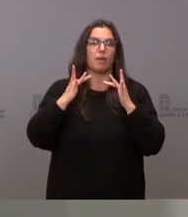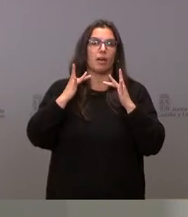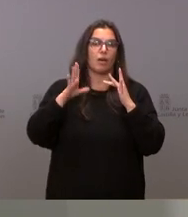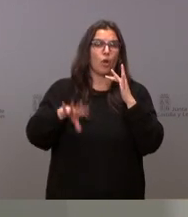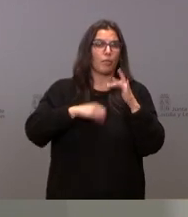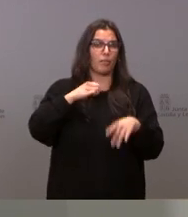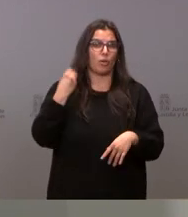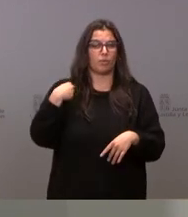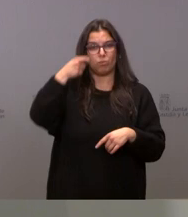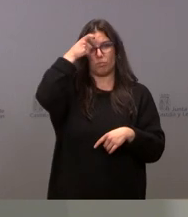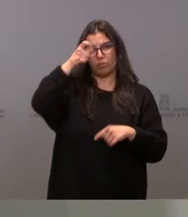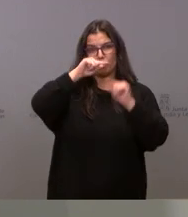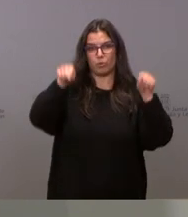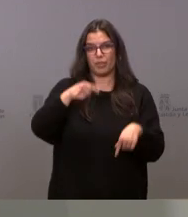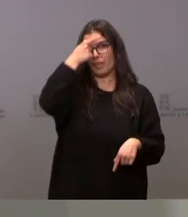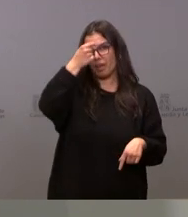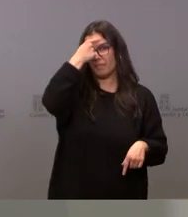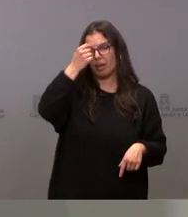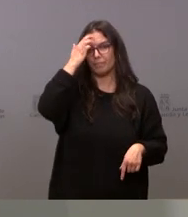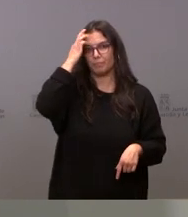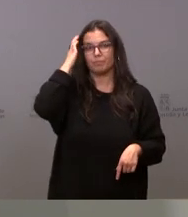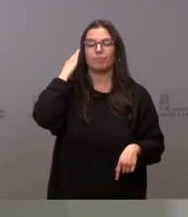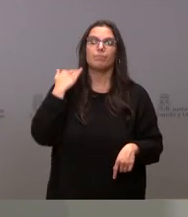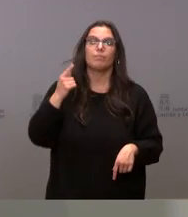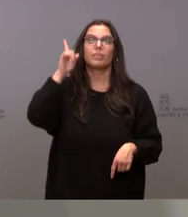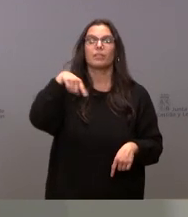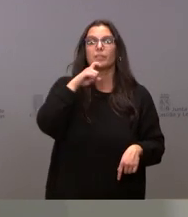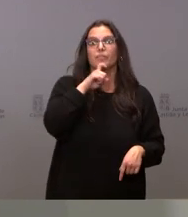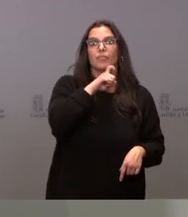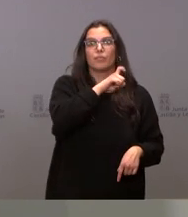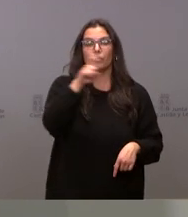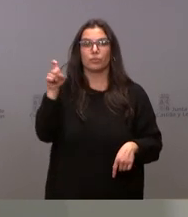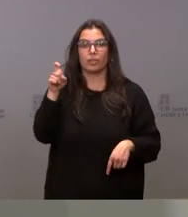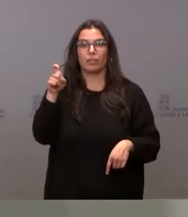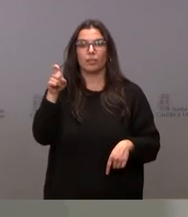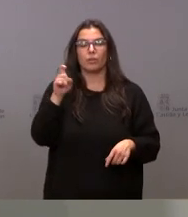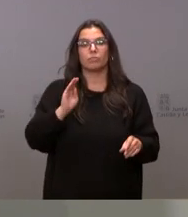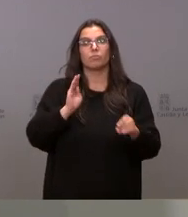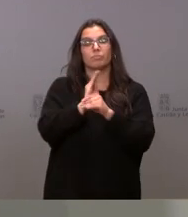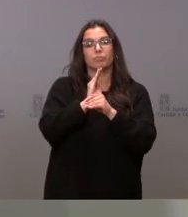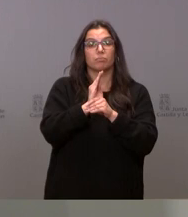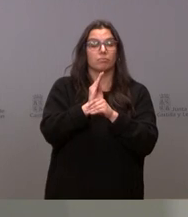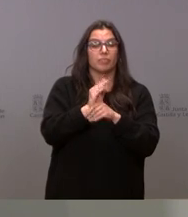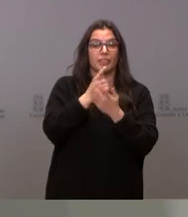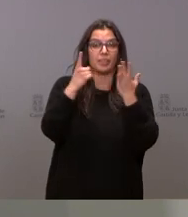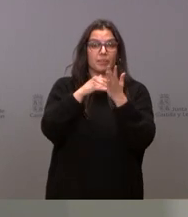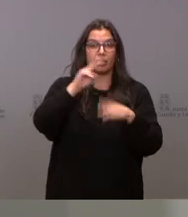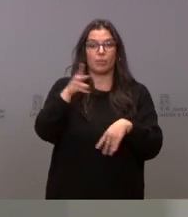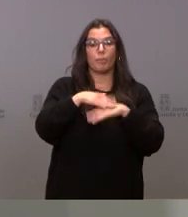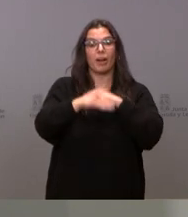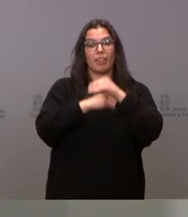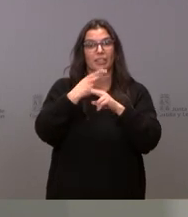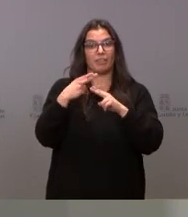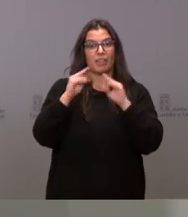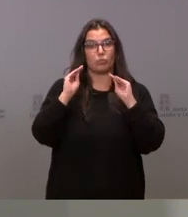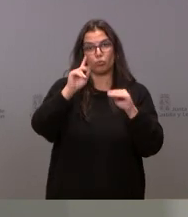en la provincia de Ávila. Y la Fundación Godofredo Garavito recibe 16.000 euros para desarrollar sus actividades